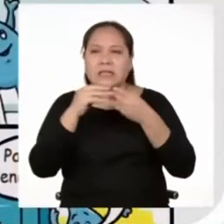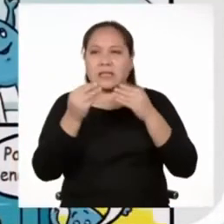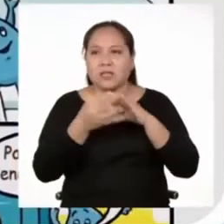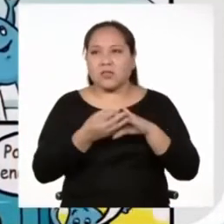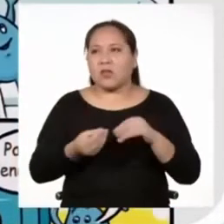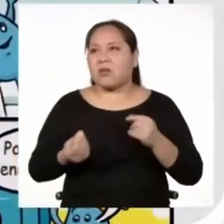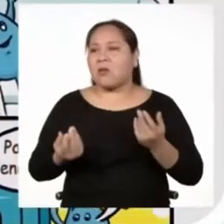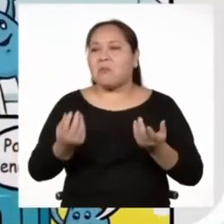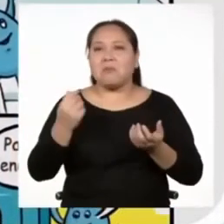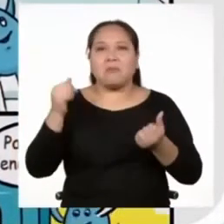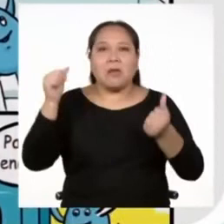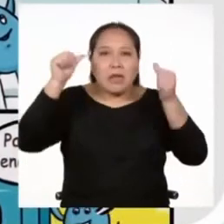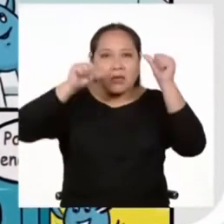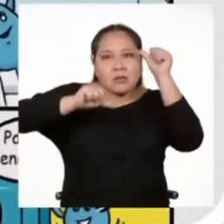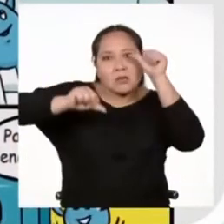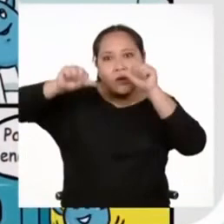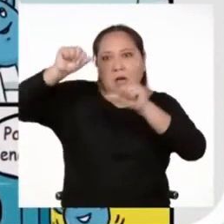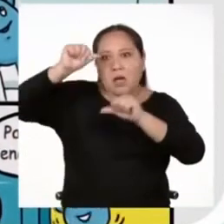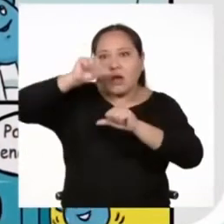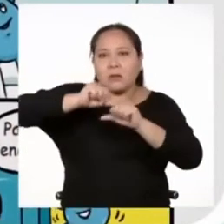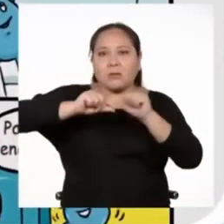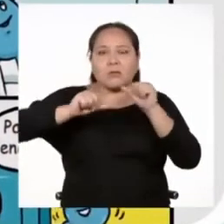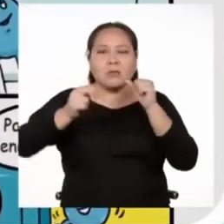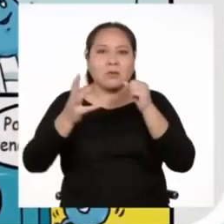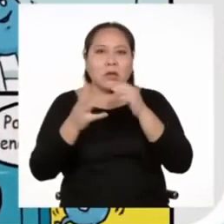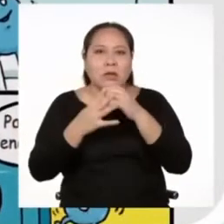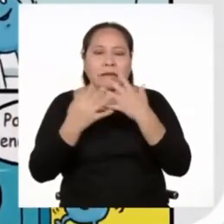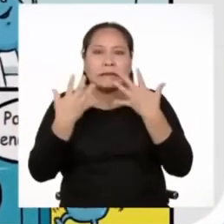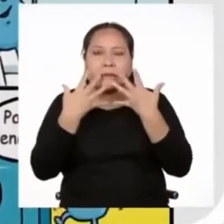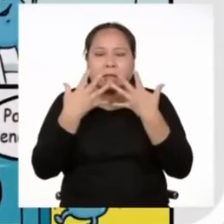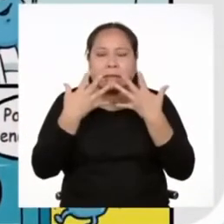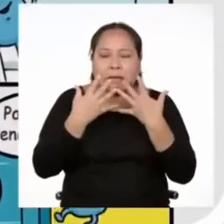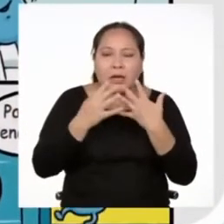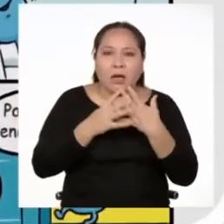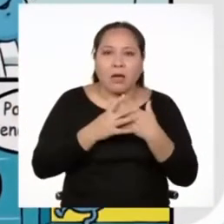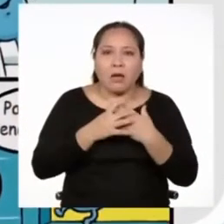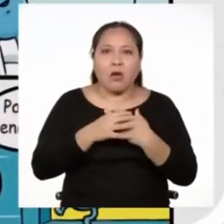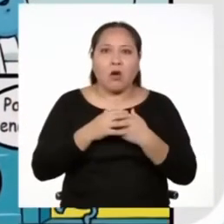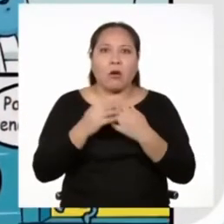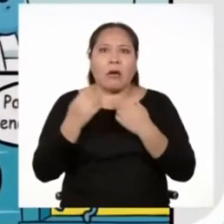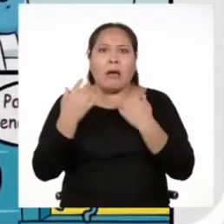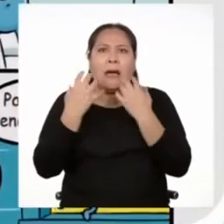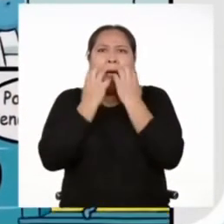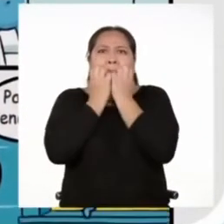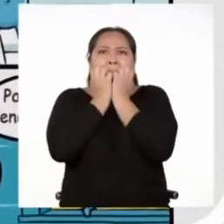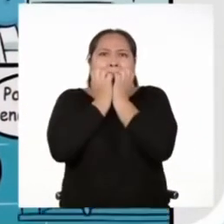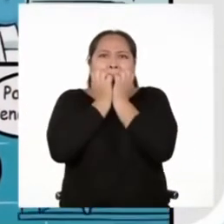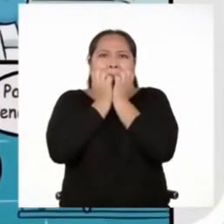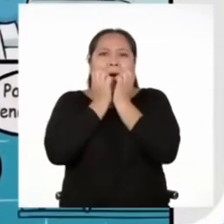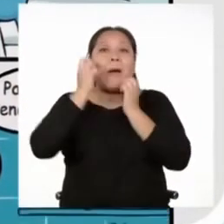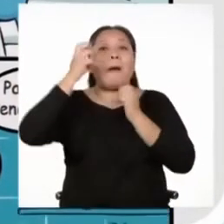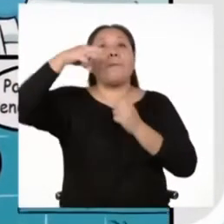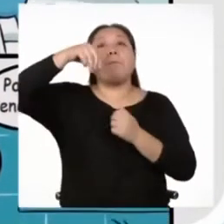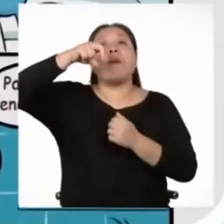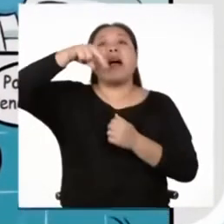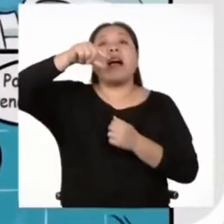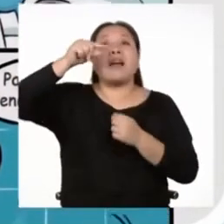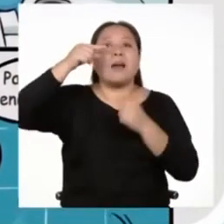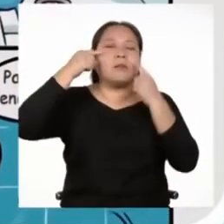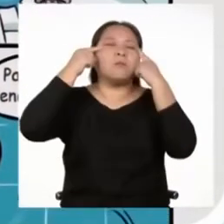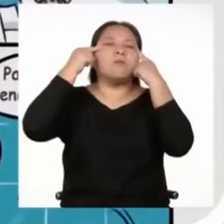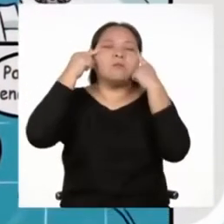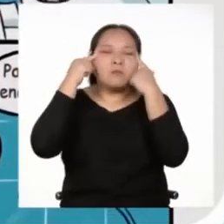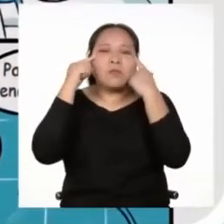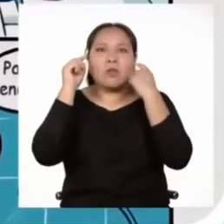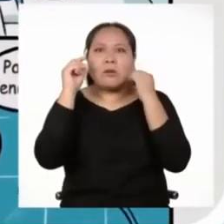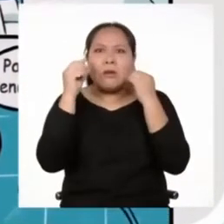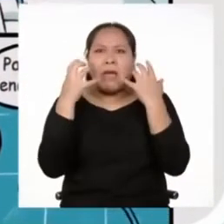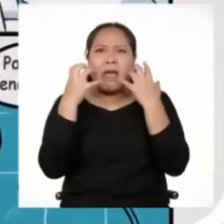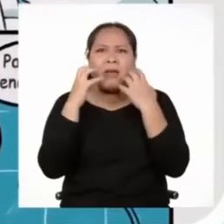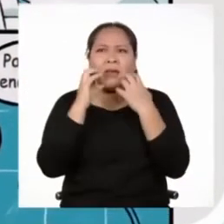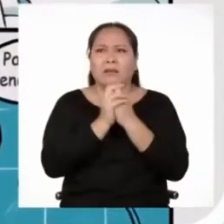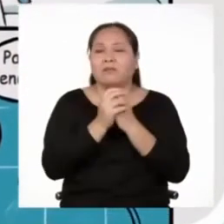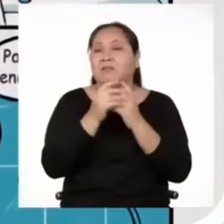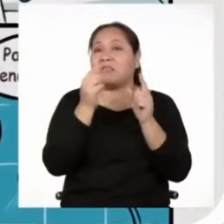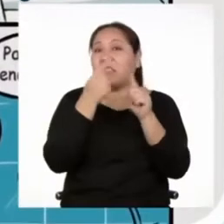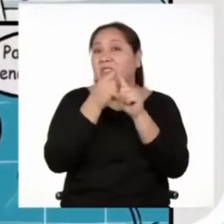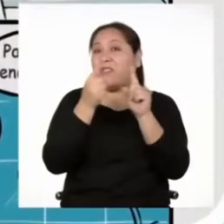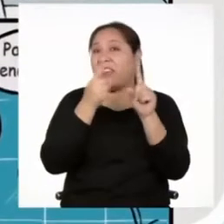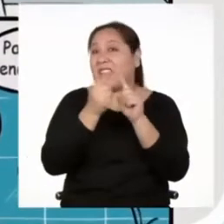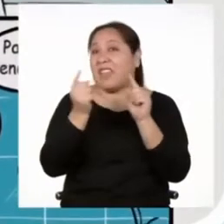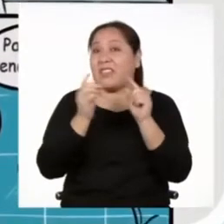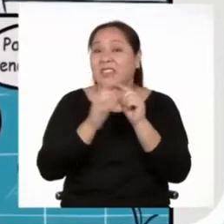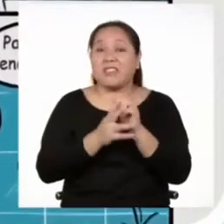de ciencia ficción, horror, manga, humor o hasta puedes transformar tus textos